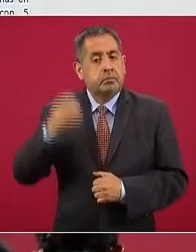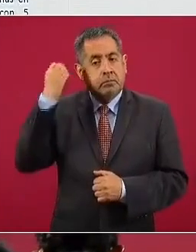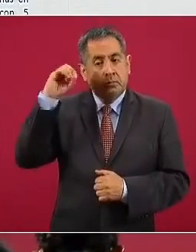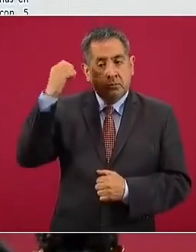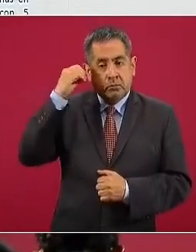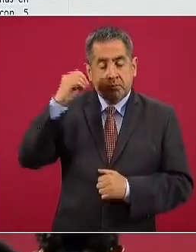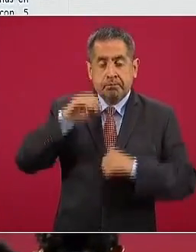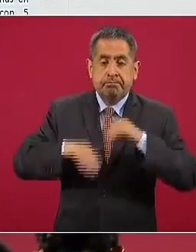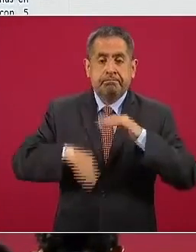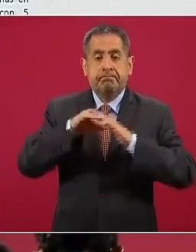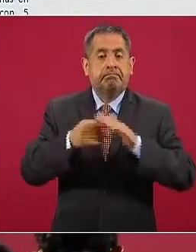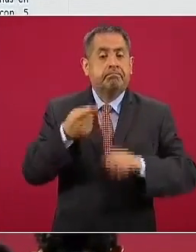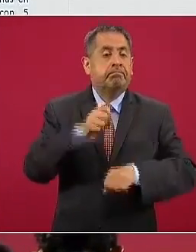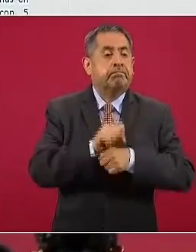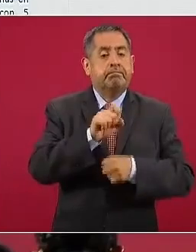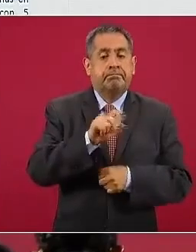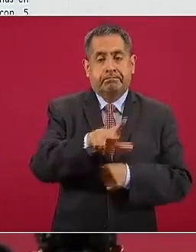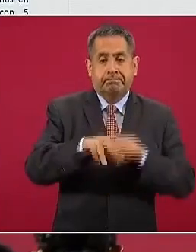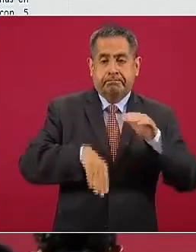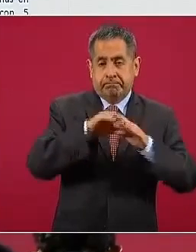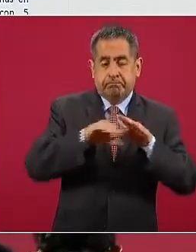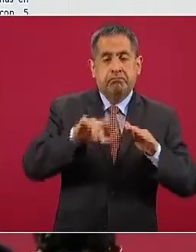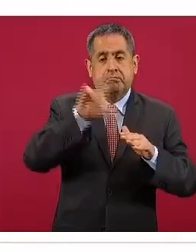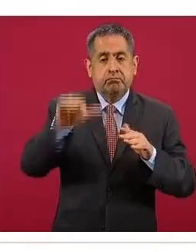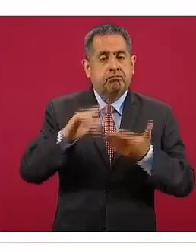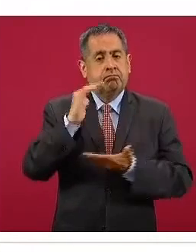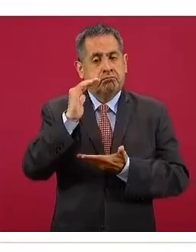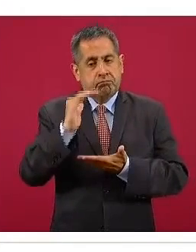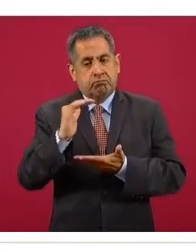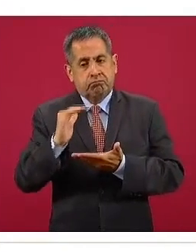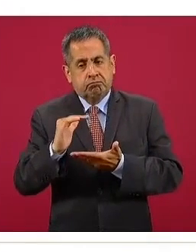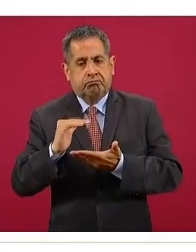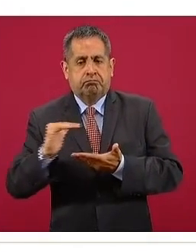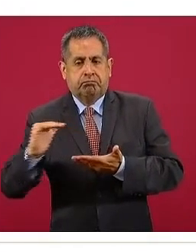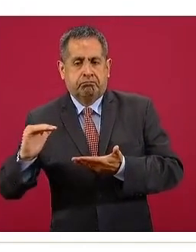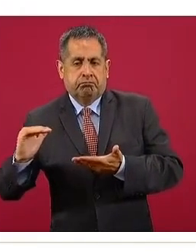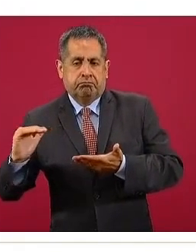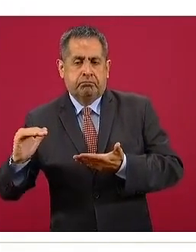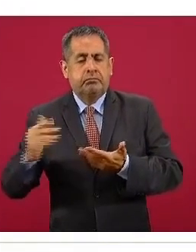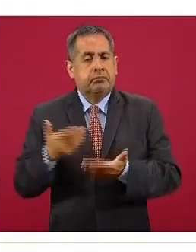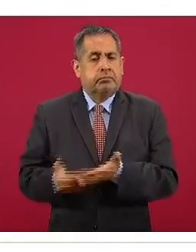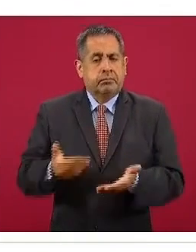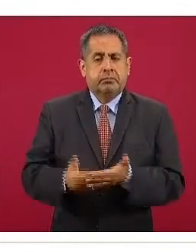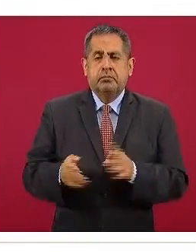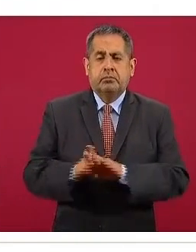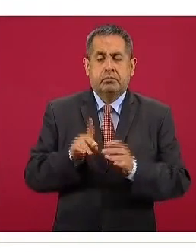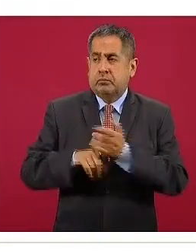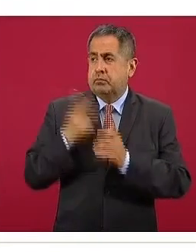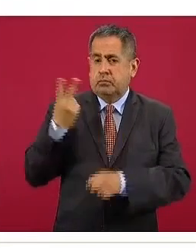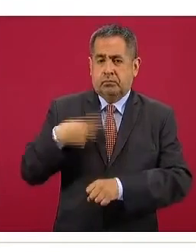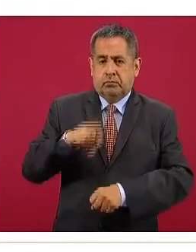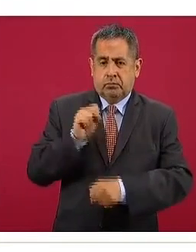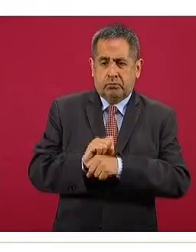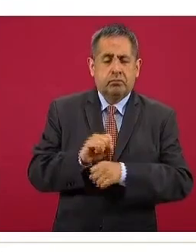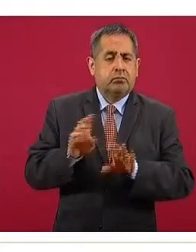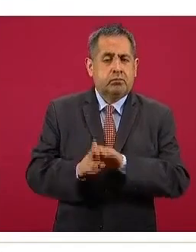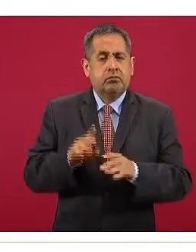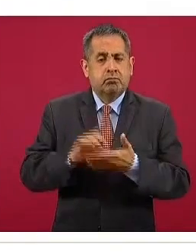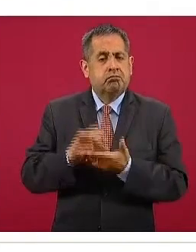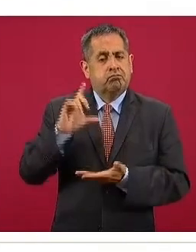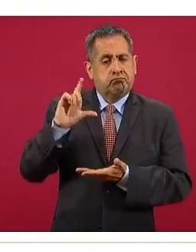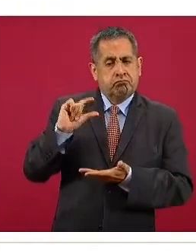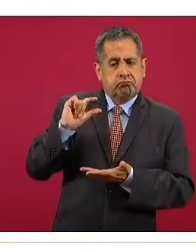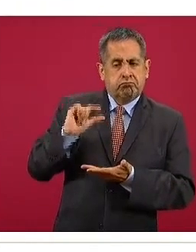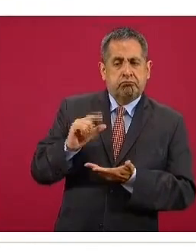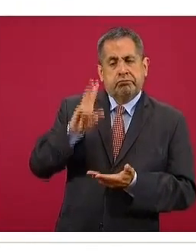máximo en la semana veintisiete, posteriormente descenso, después una meseta y apenas tiene dos semanas de reducción.